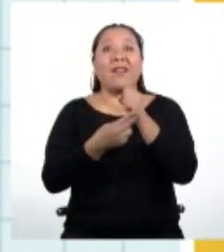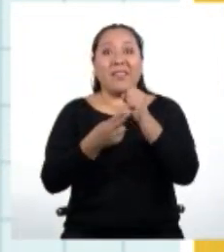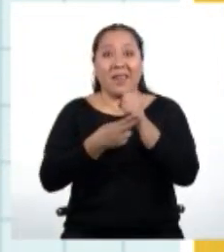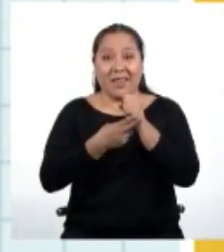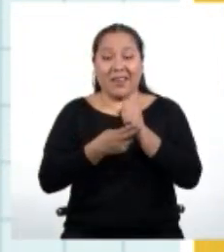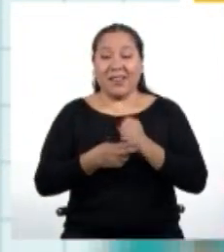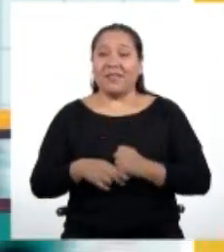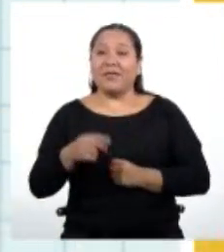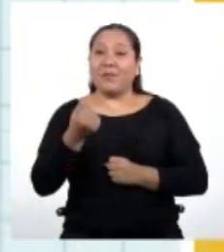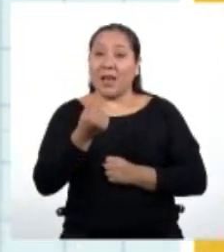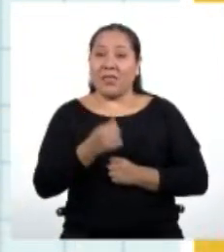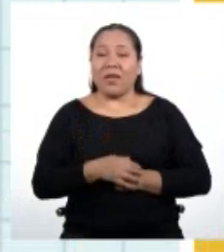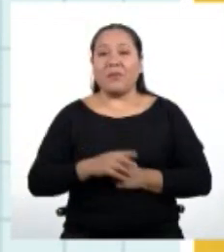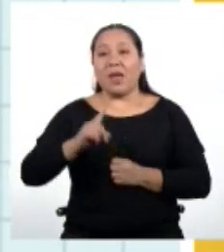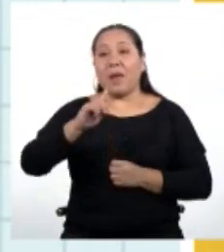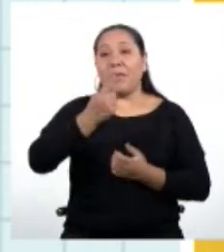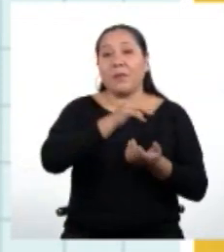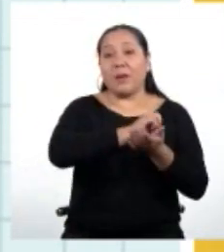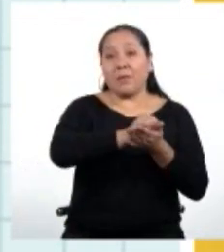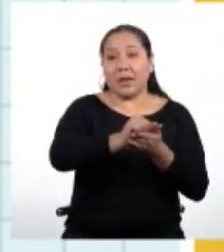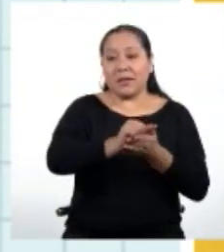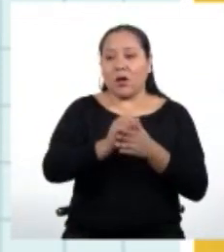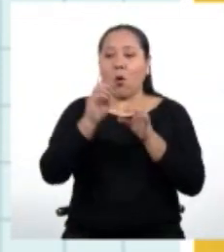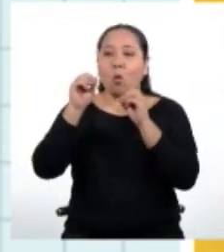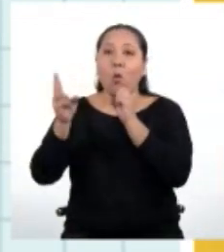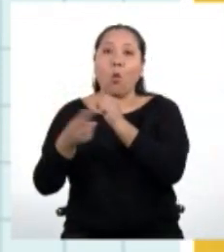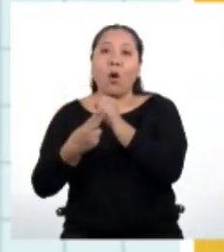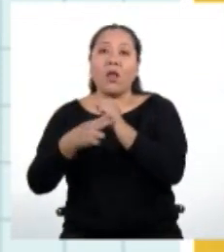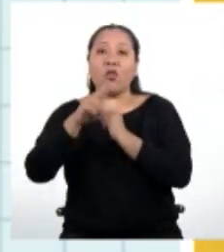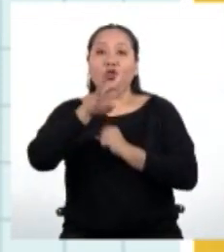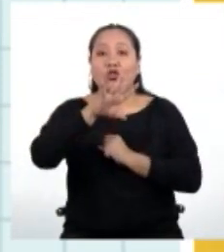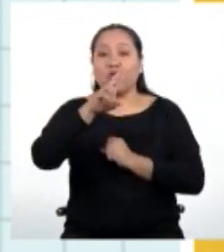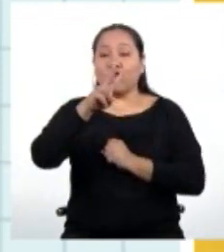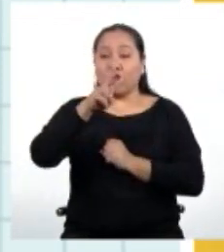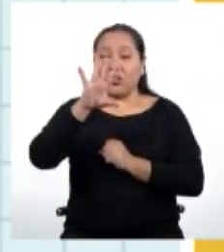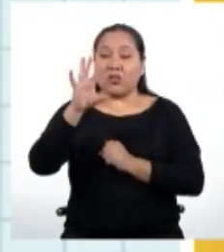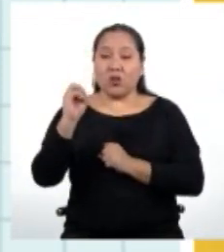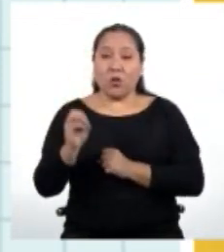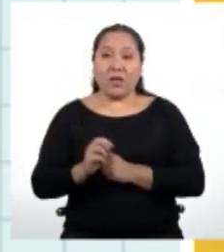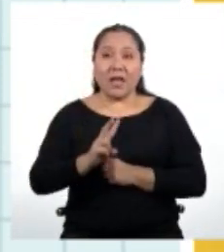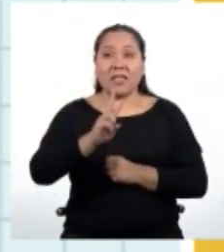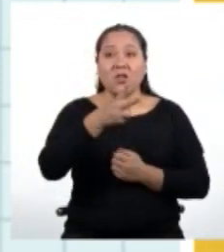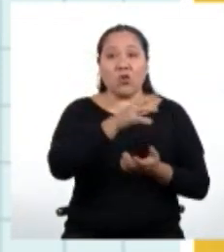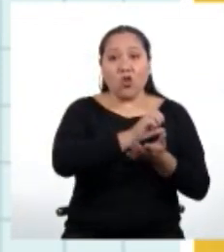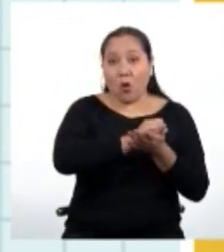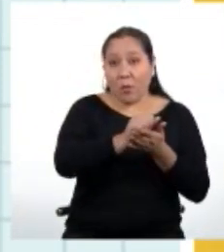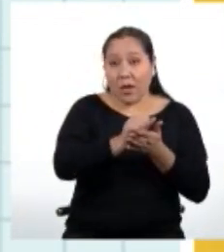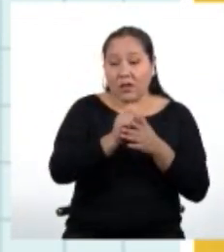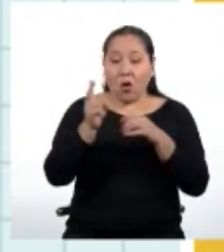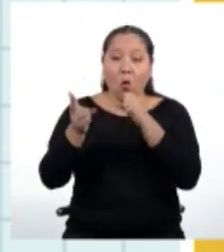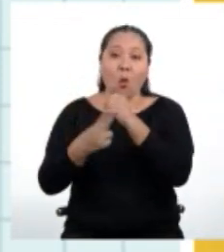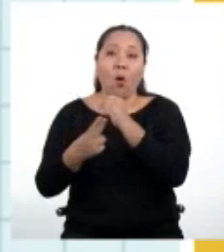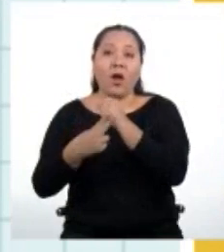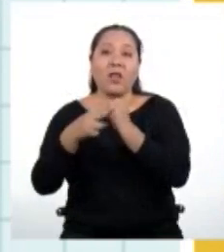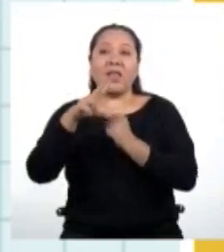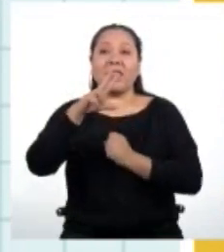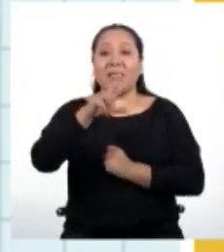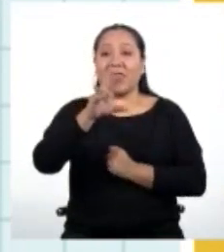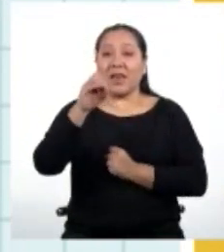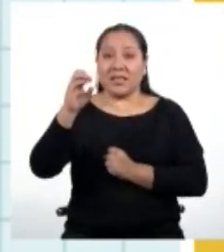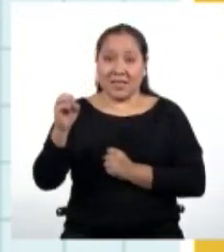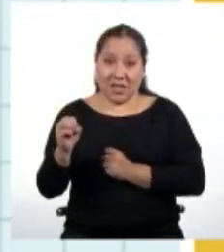siguiente. El primer mes ahorra 250 soles. El segundo mes ahorra 300